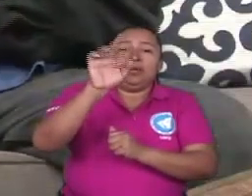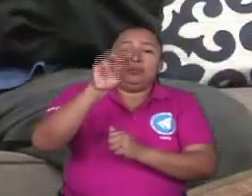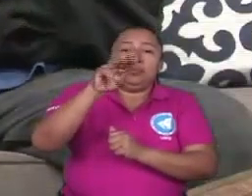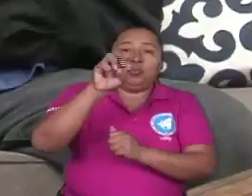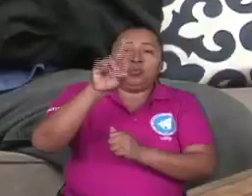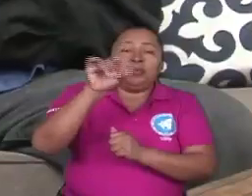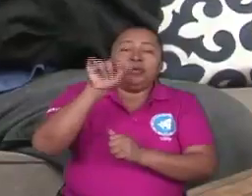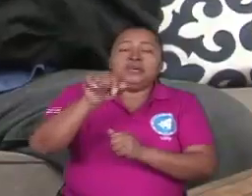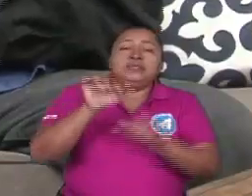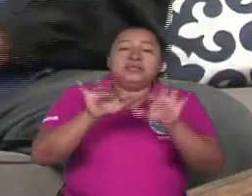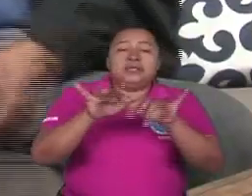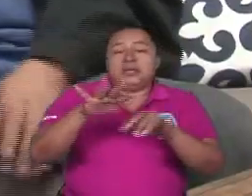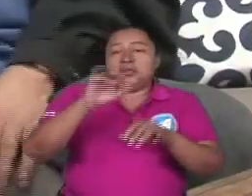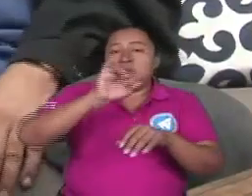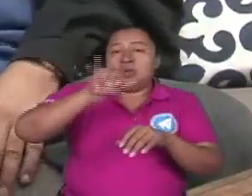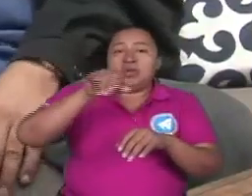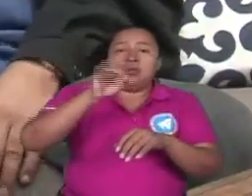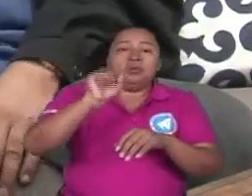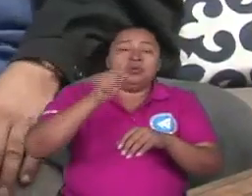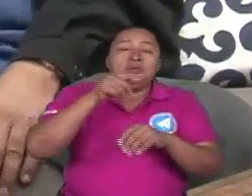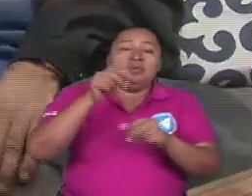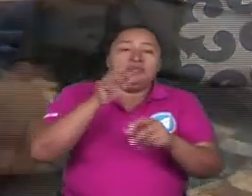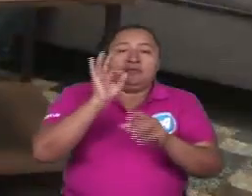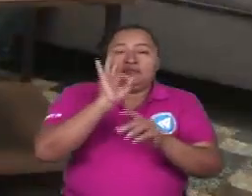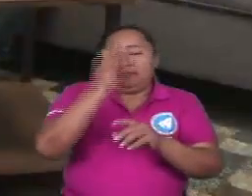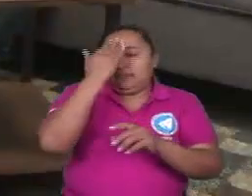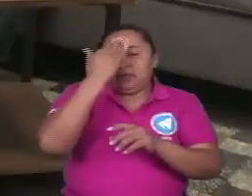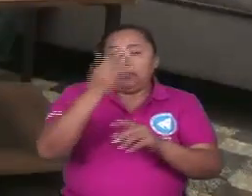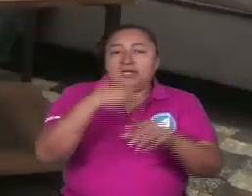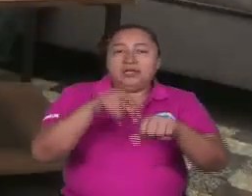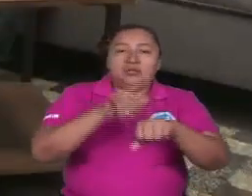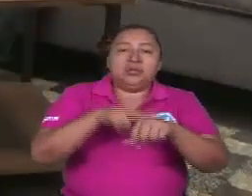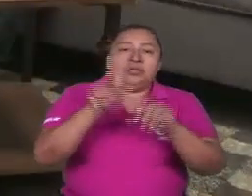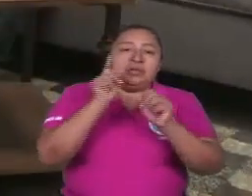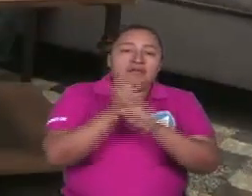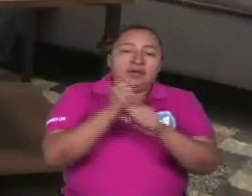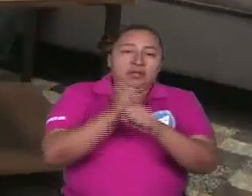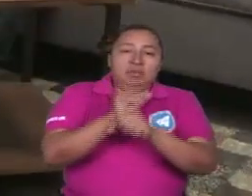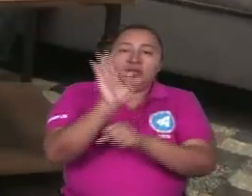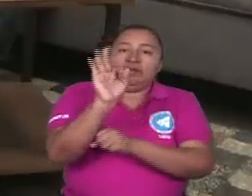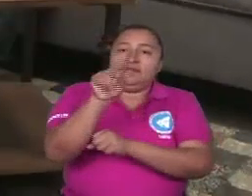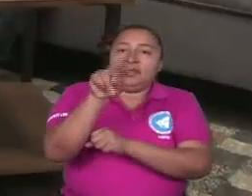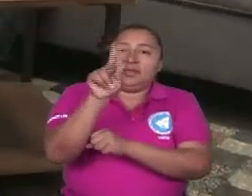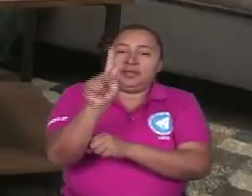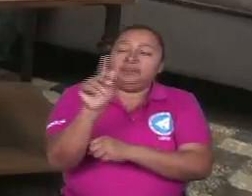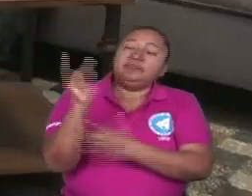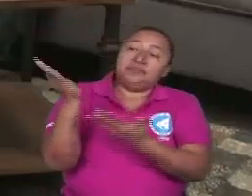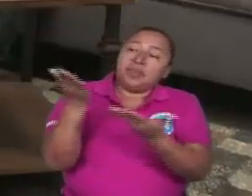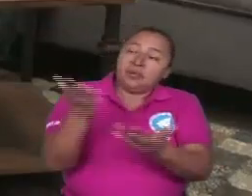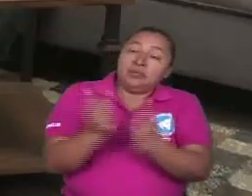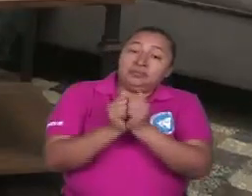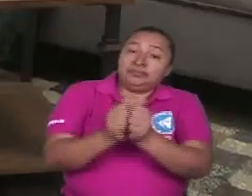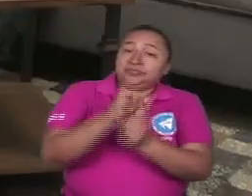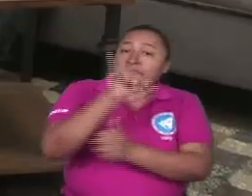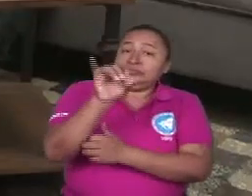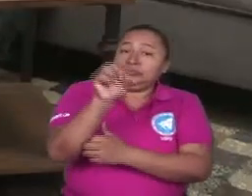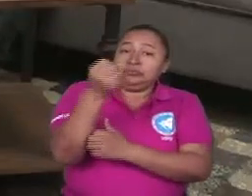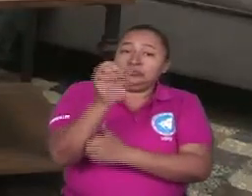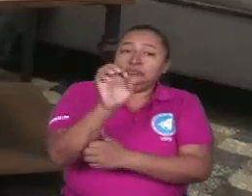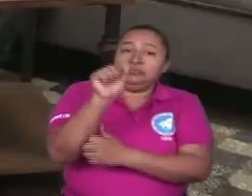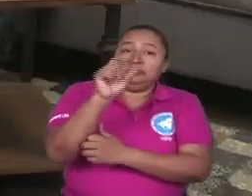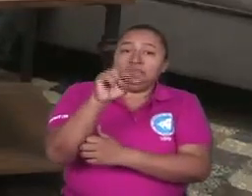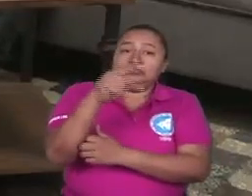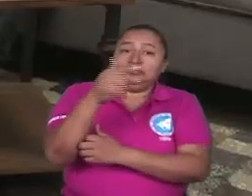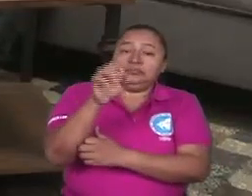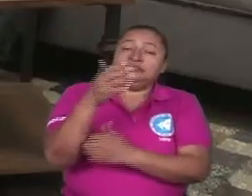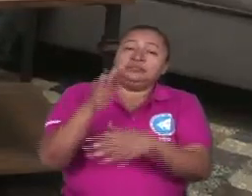Nacional del Frente Nacional de los Trabajadores. Compañero José Ángel, muchísimas gracias por estar con nosotros en esta oportunidad. Gracias a